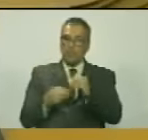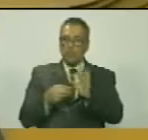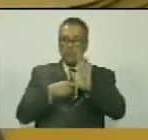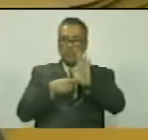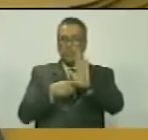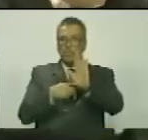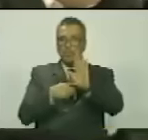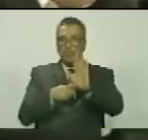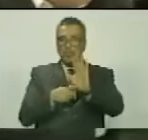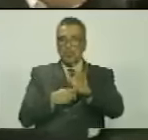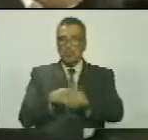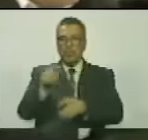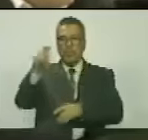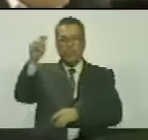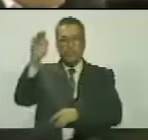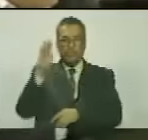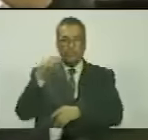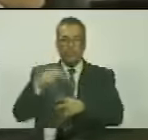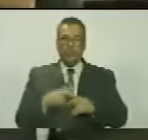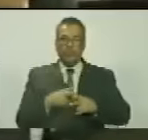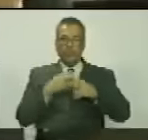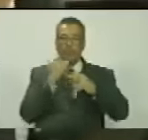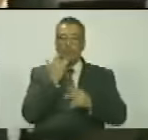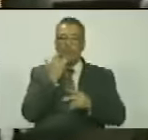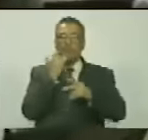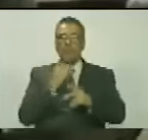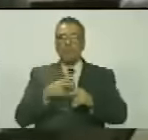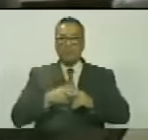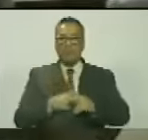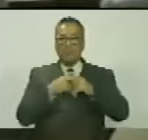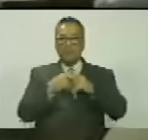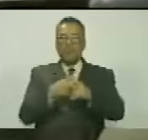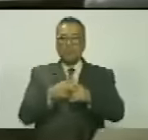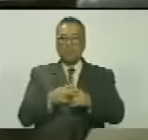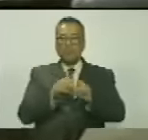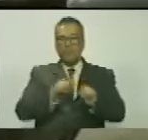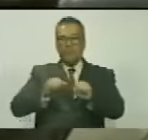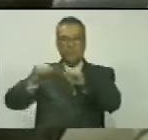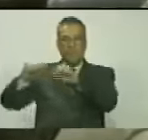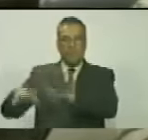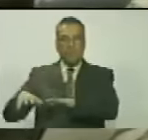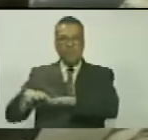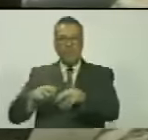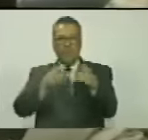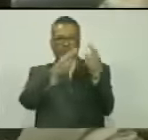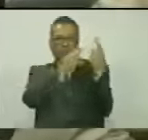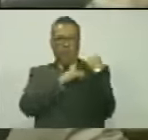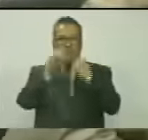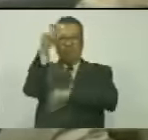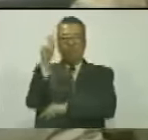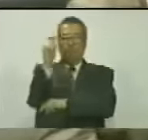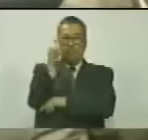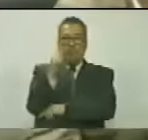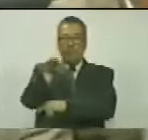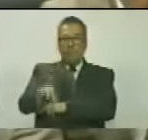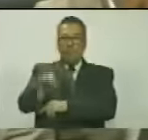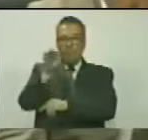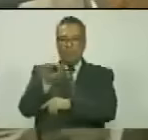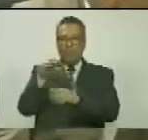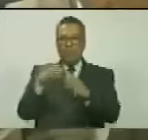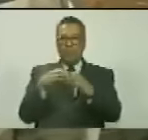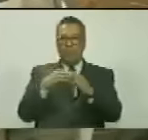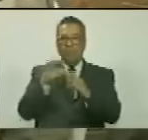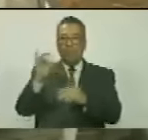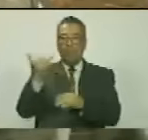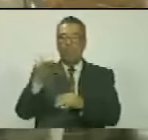presenta de forma voluntaria, libre de coacción y apremio, la renuncia al cargo como diputado electo por el Estado